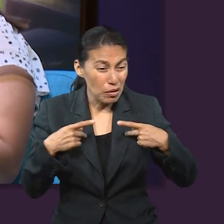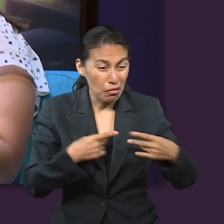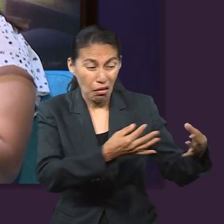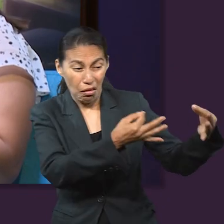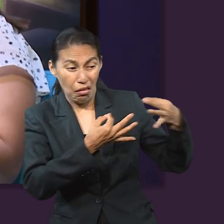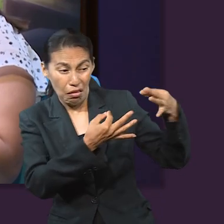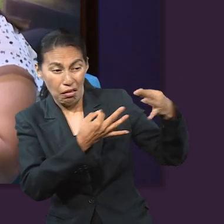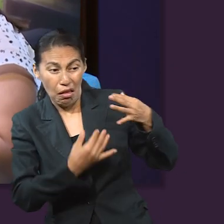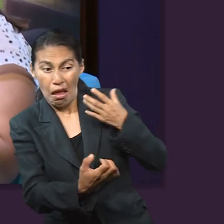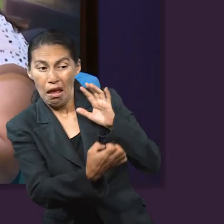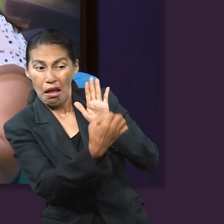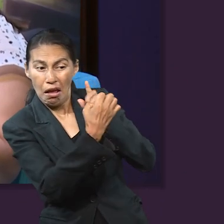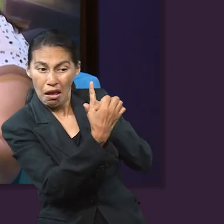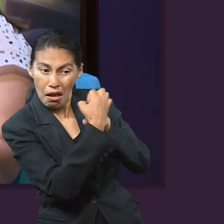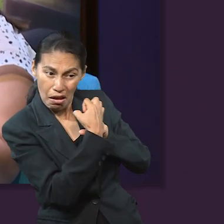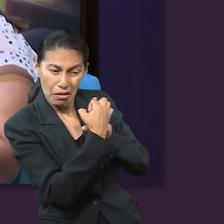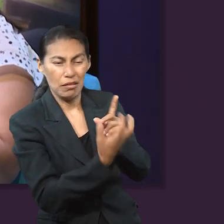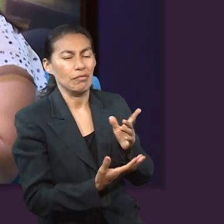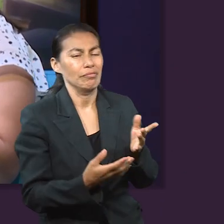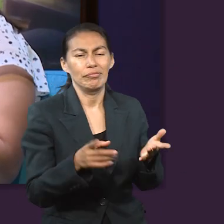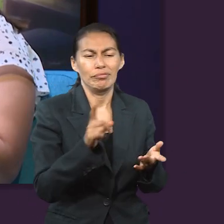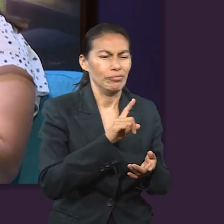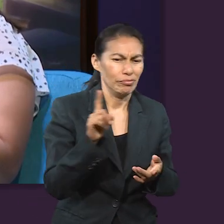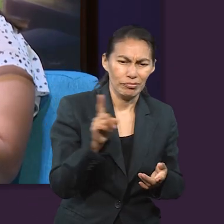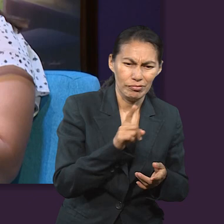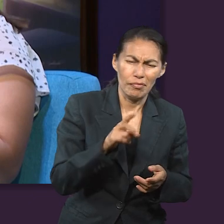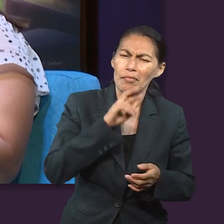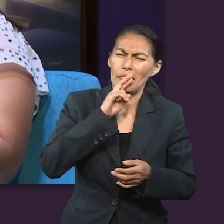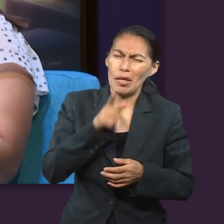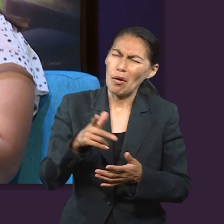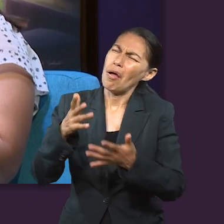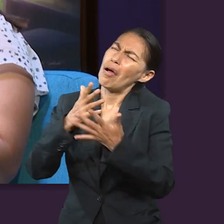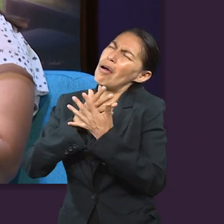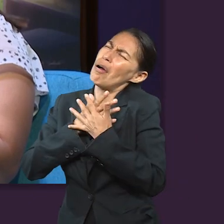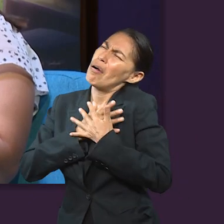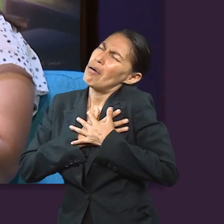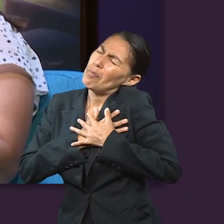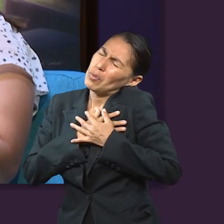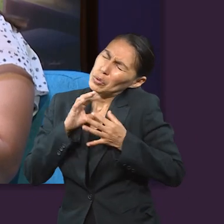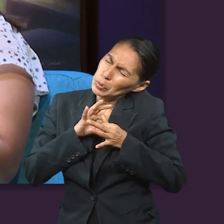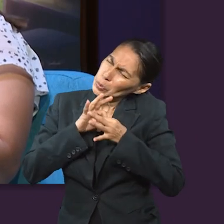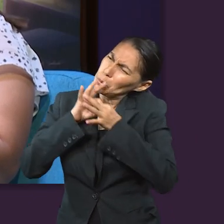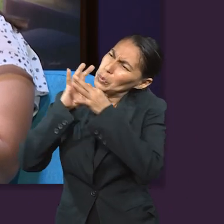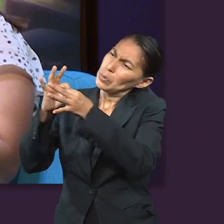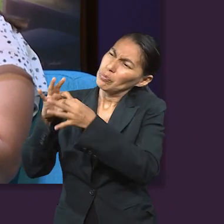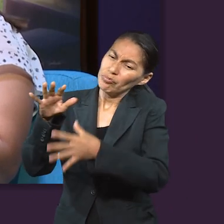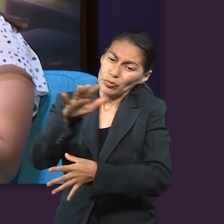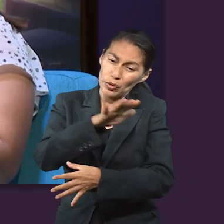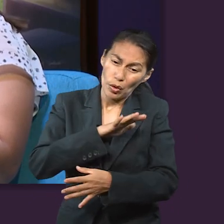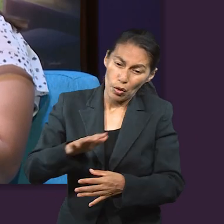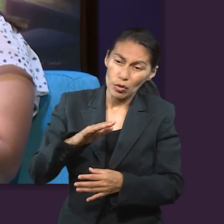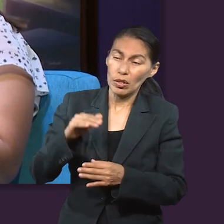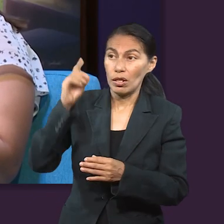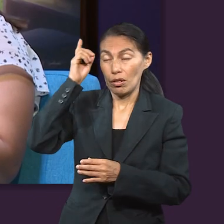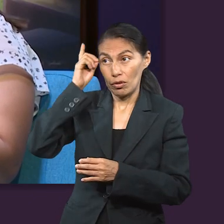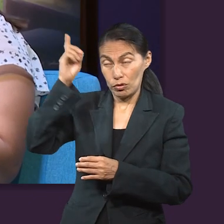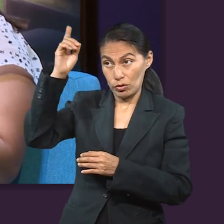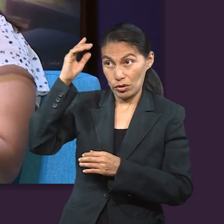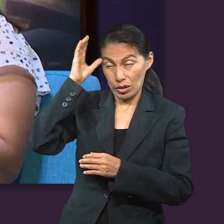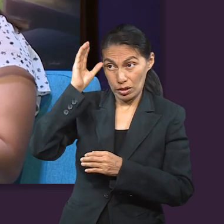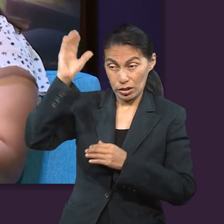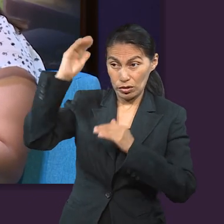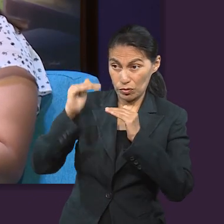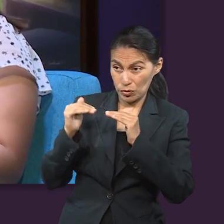artimañas engañosas. Más bien, al vivir verdad con amor, creceremos hasta ser todo como aquel que es la cabeza,